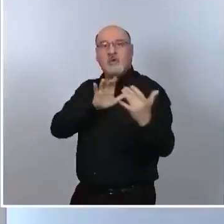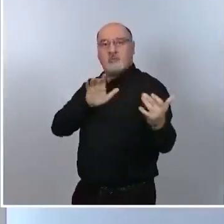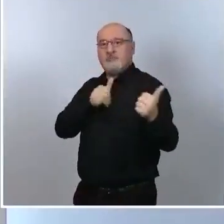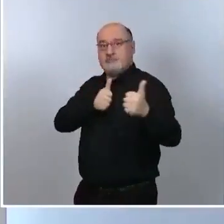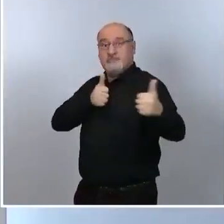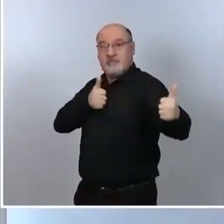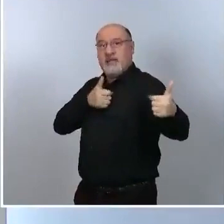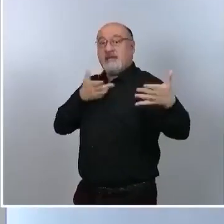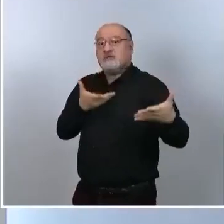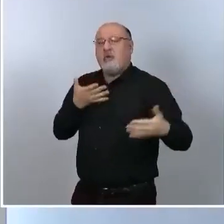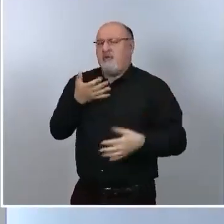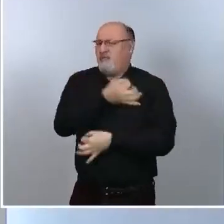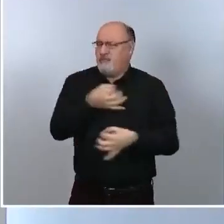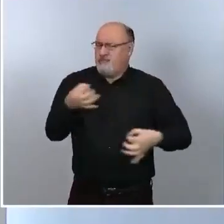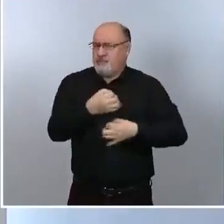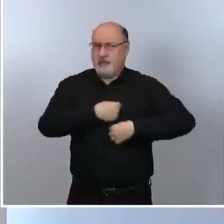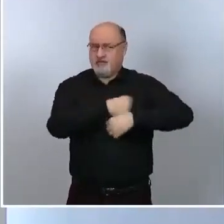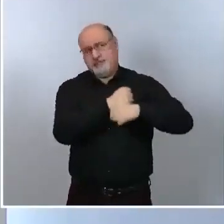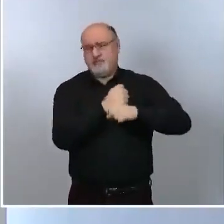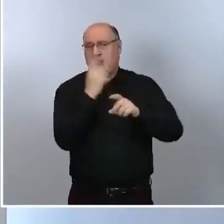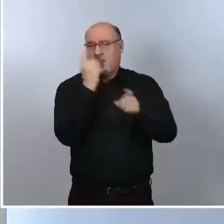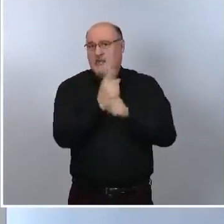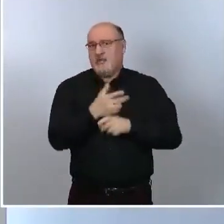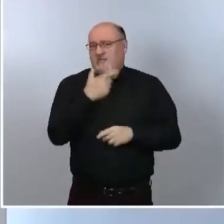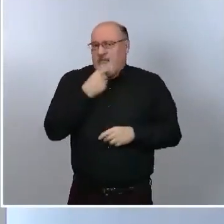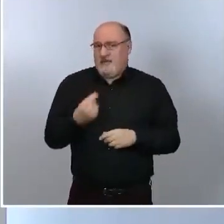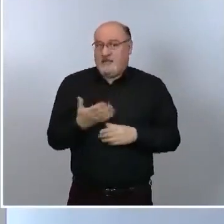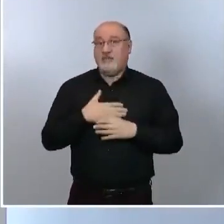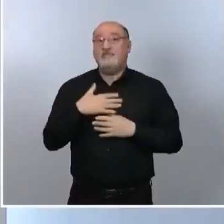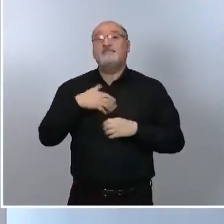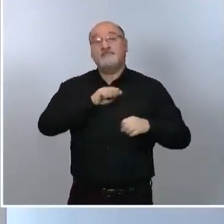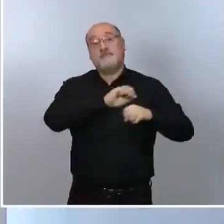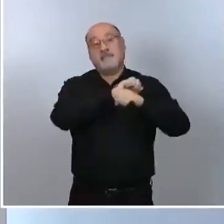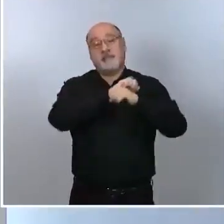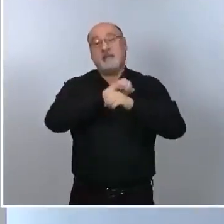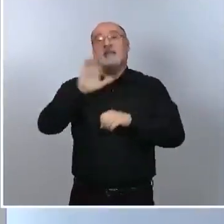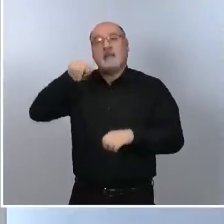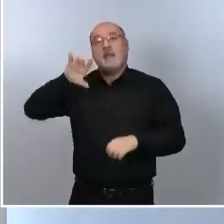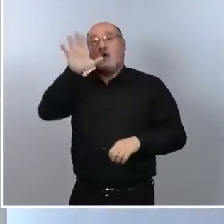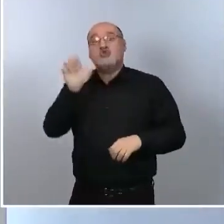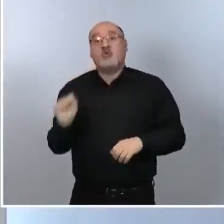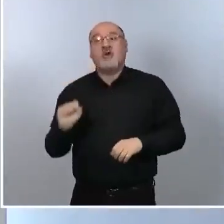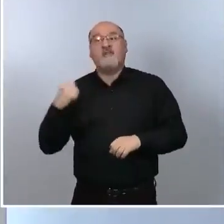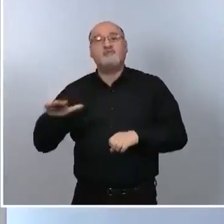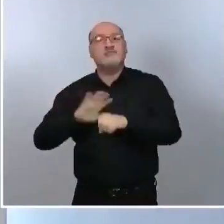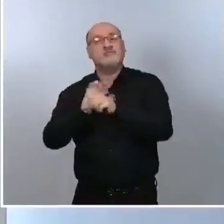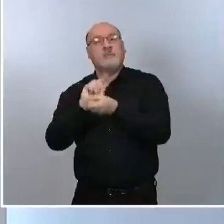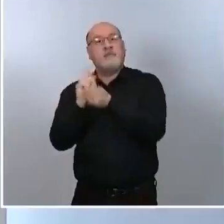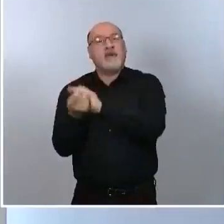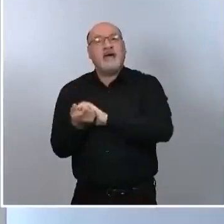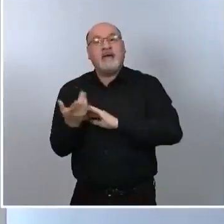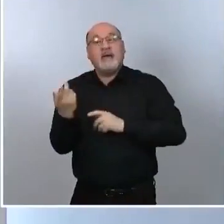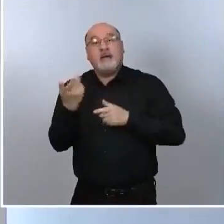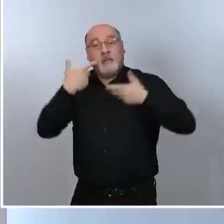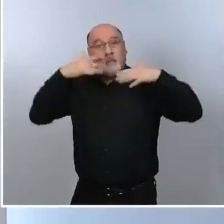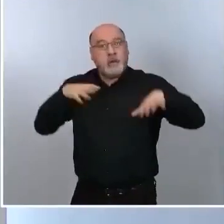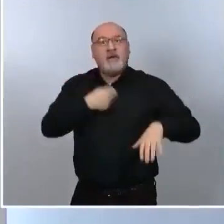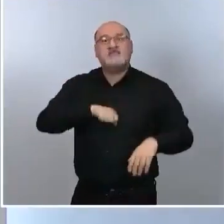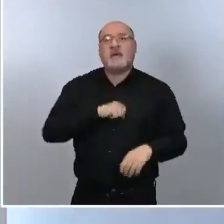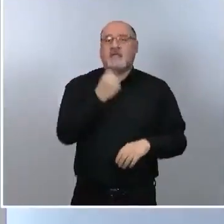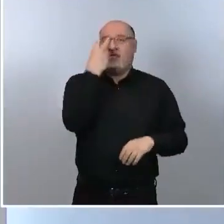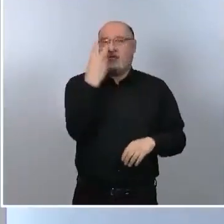efectivas. Y también comentarles que la variante sudafricana en España se han confirmado dos casos por secociación